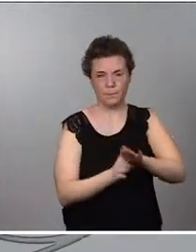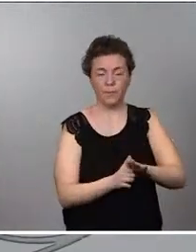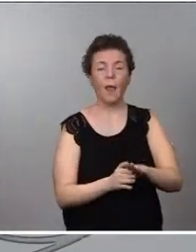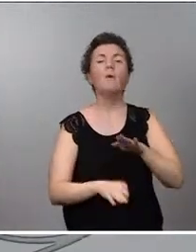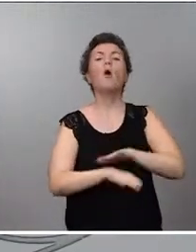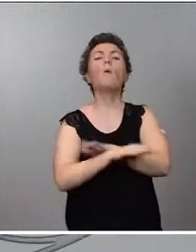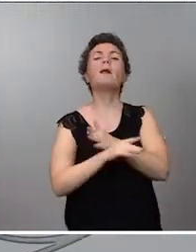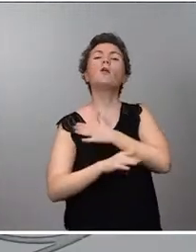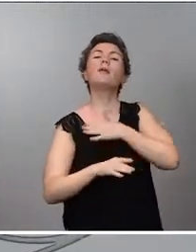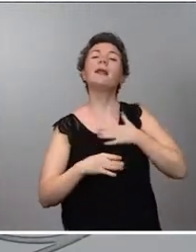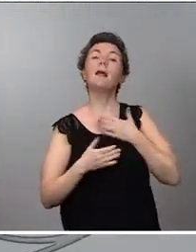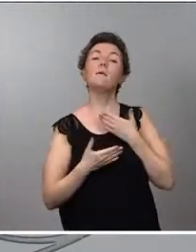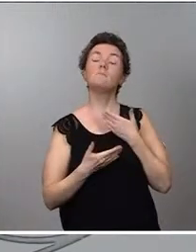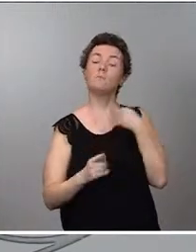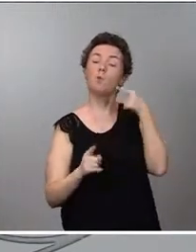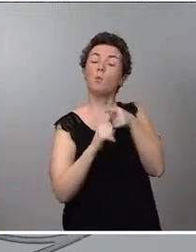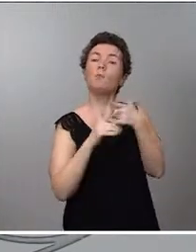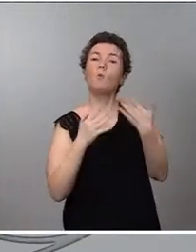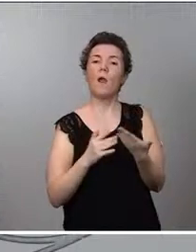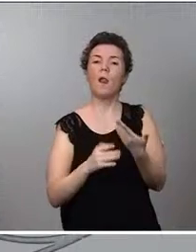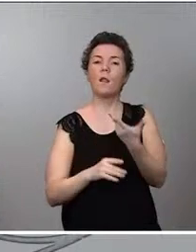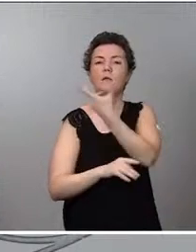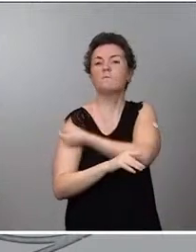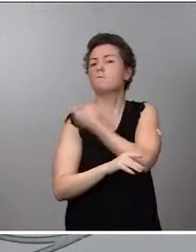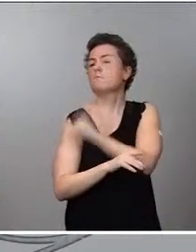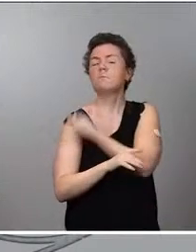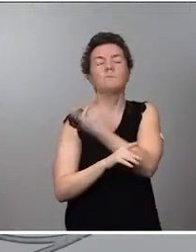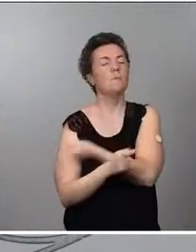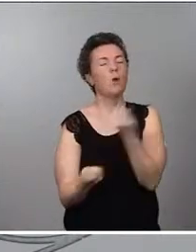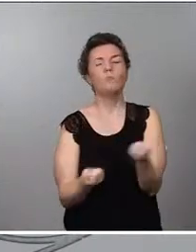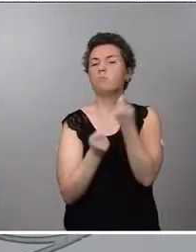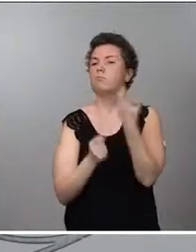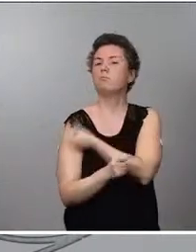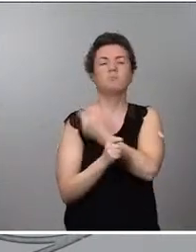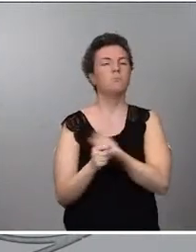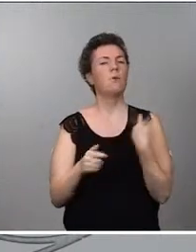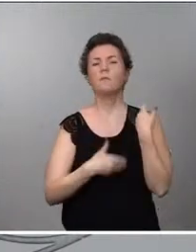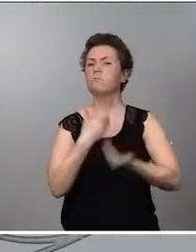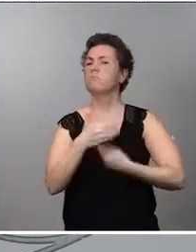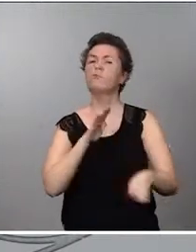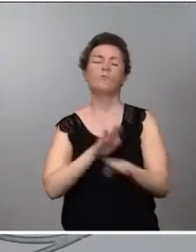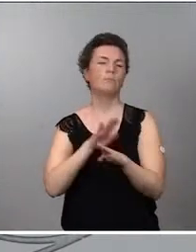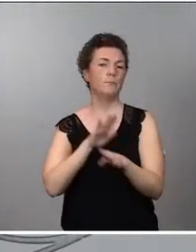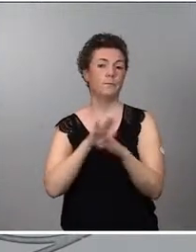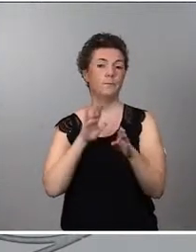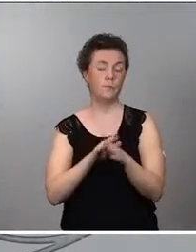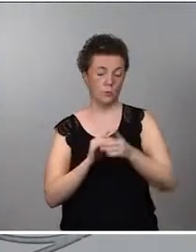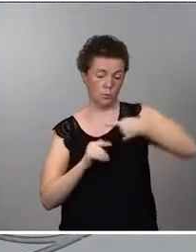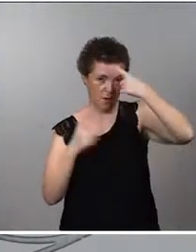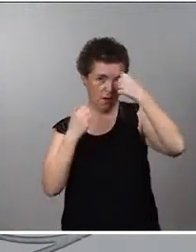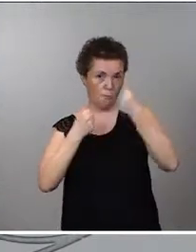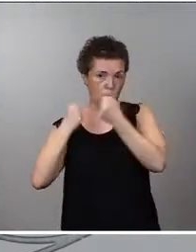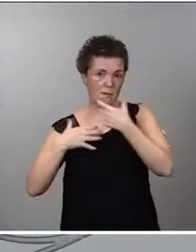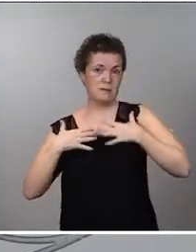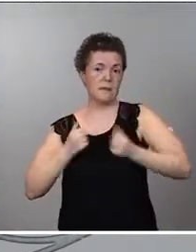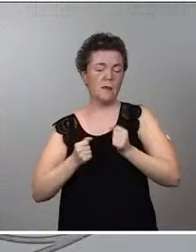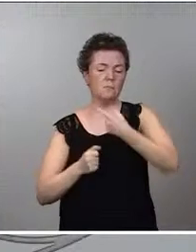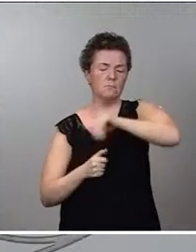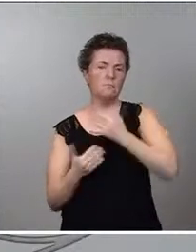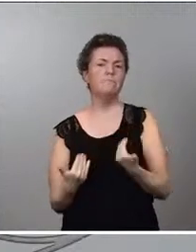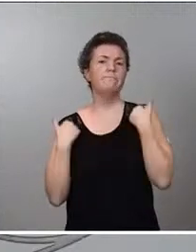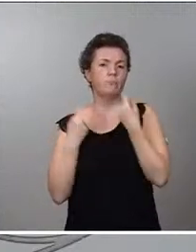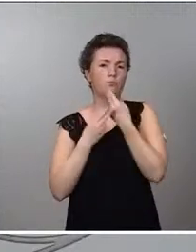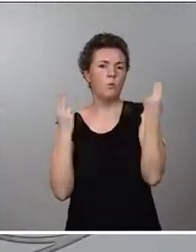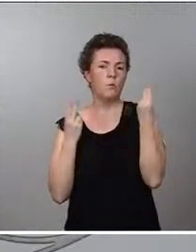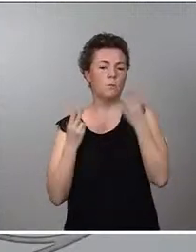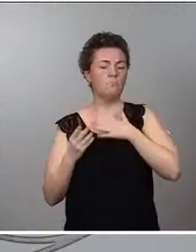propósito, objetivo, es continuar avanzando la campaña de vacunación. Como autoridades sanitarias y responsables públicos, nuestra